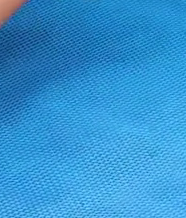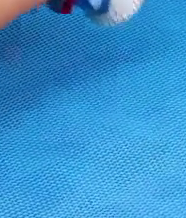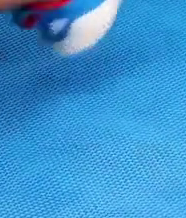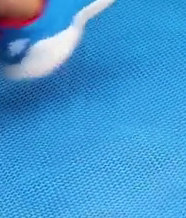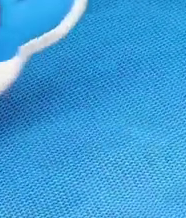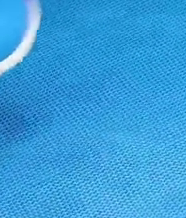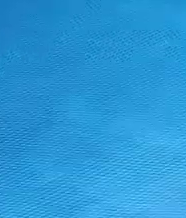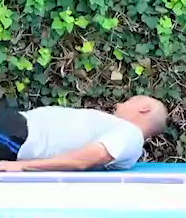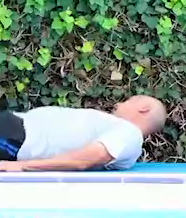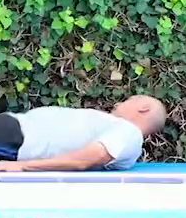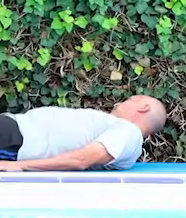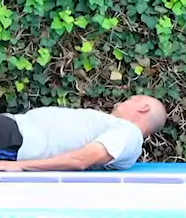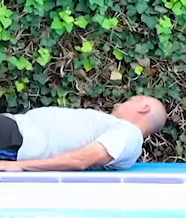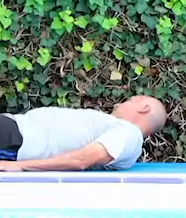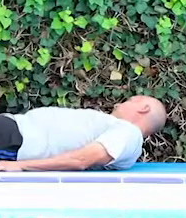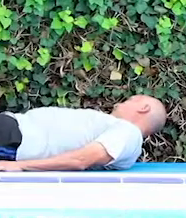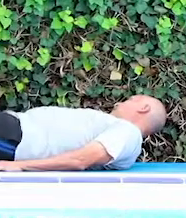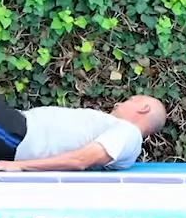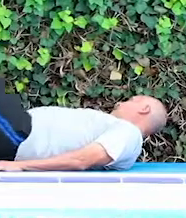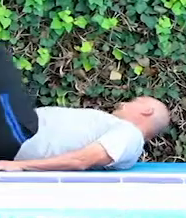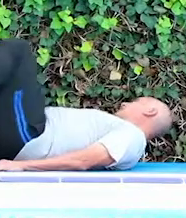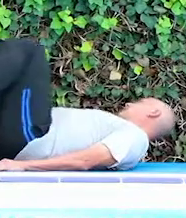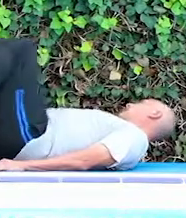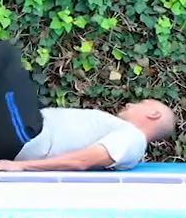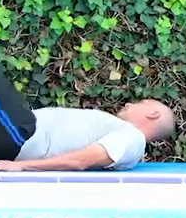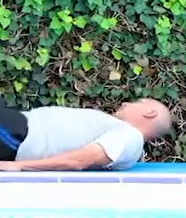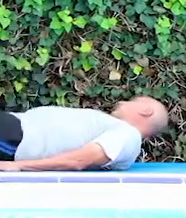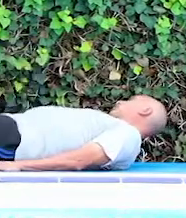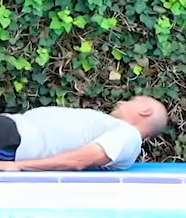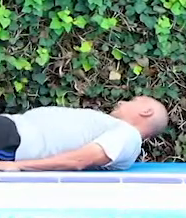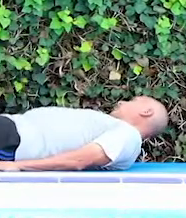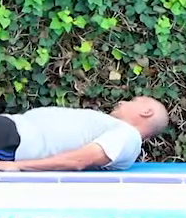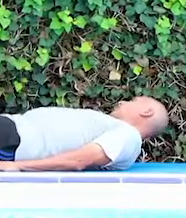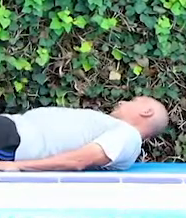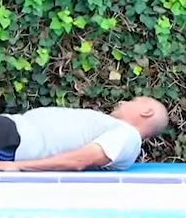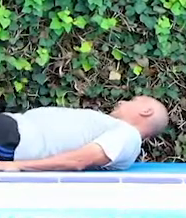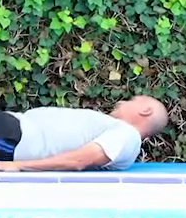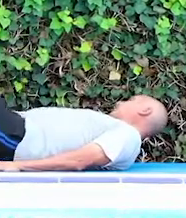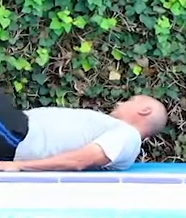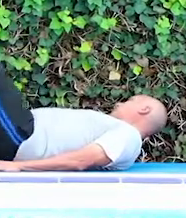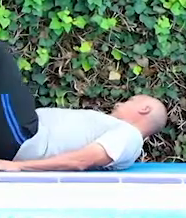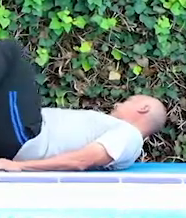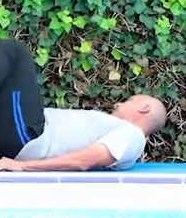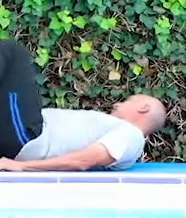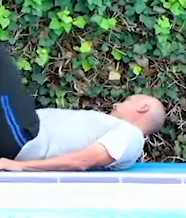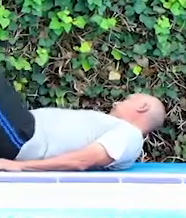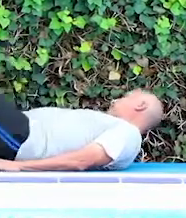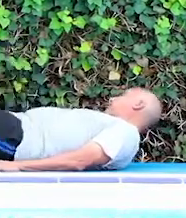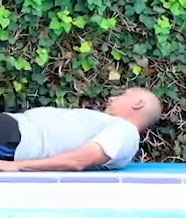Dos. Respira. Trata de que no peguen tus talones. Muy bien.